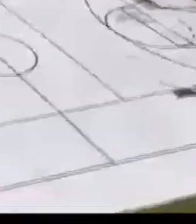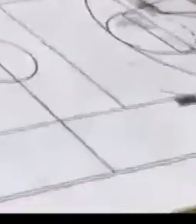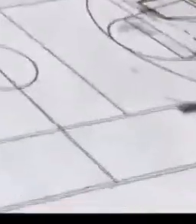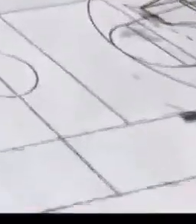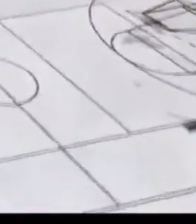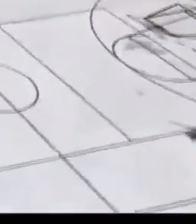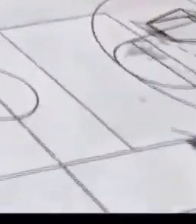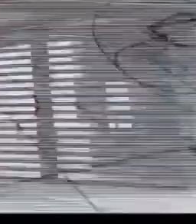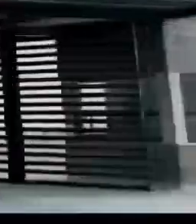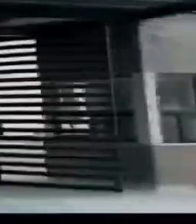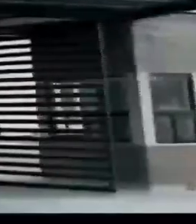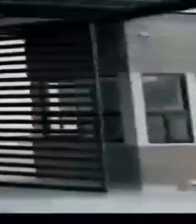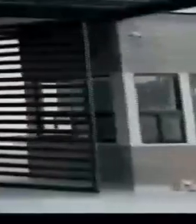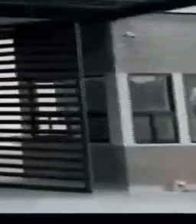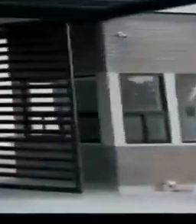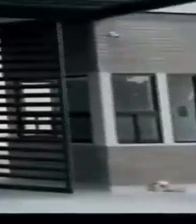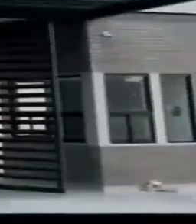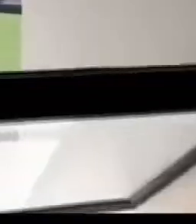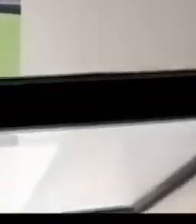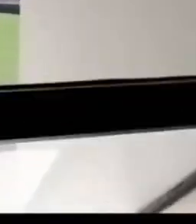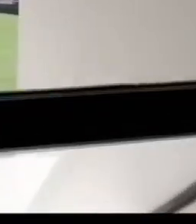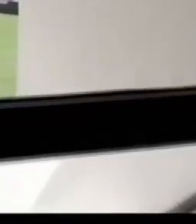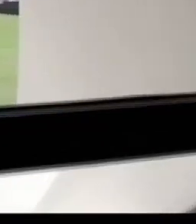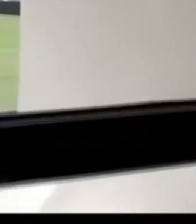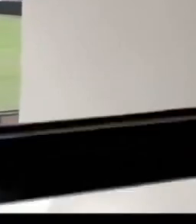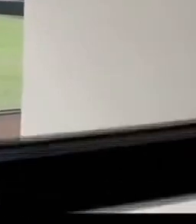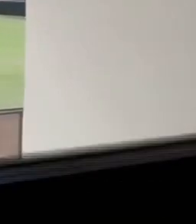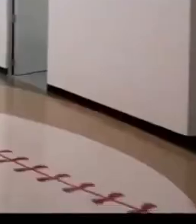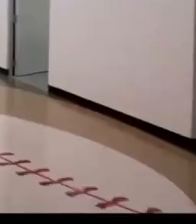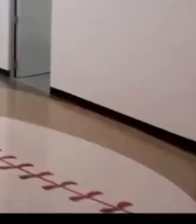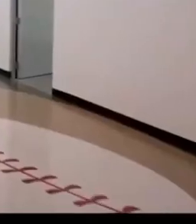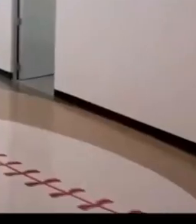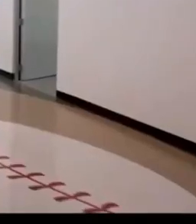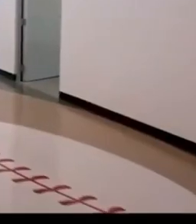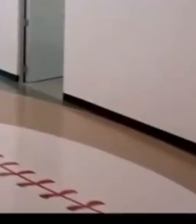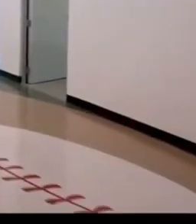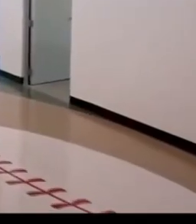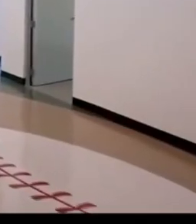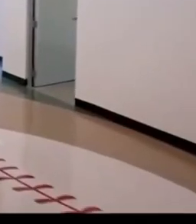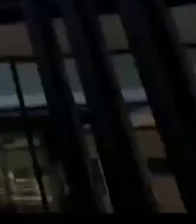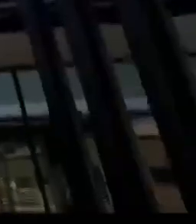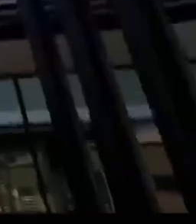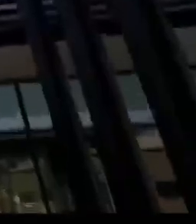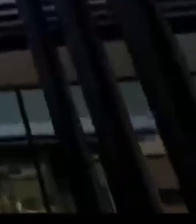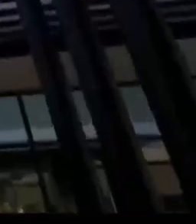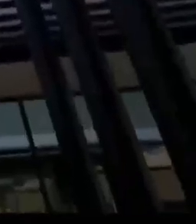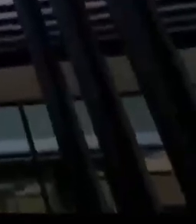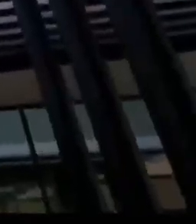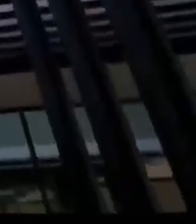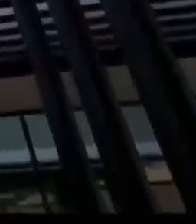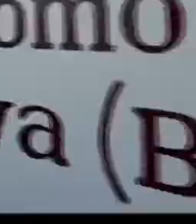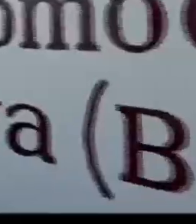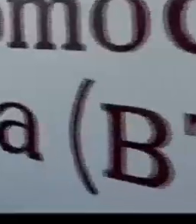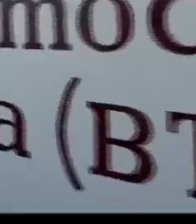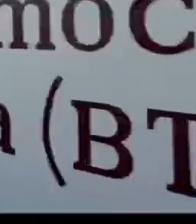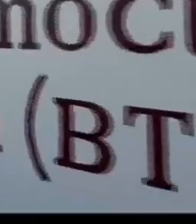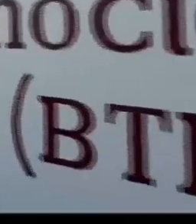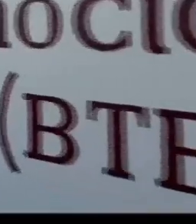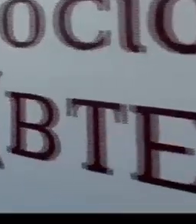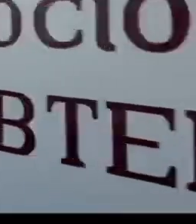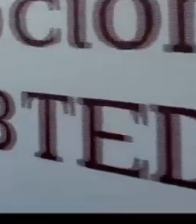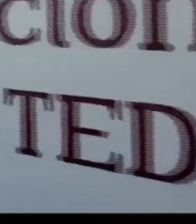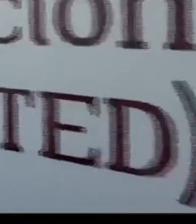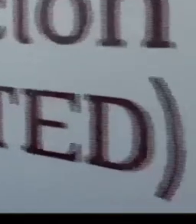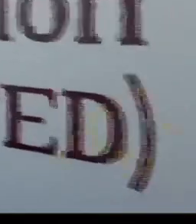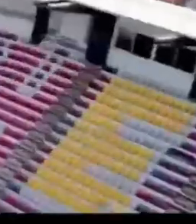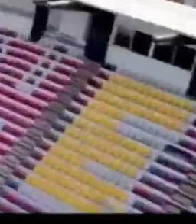la unidad deportiva. La Escuela de Béisbol, inversión conjunta del Gobierno del Estado y el Gobierno Federal, para poner en alto